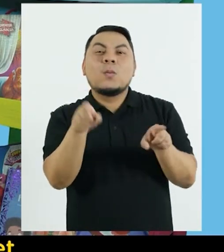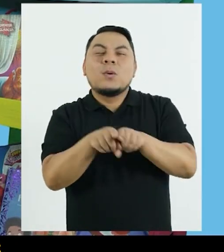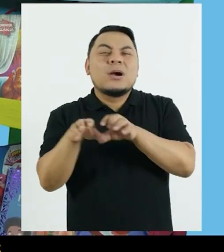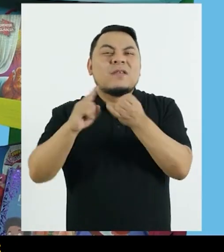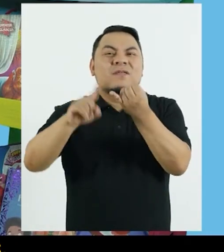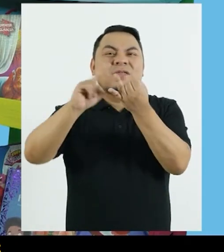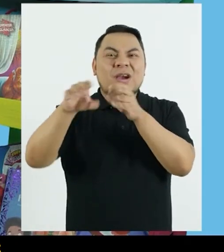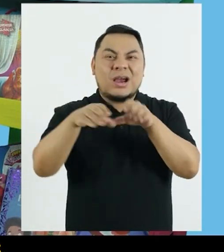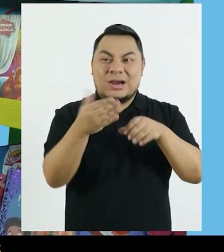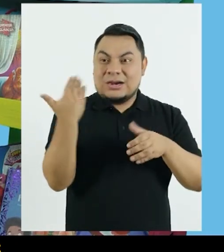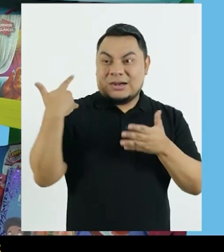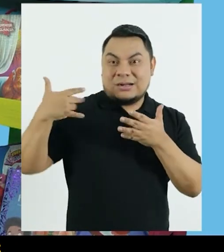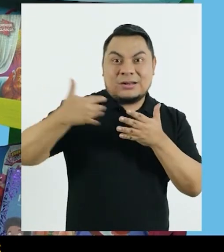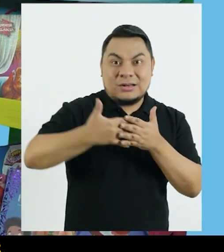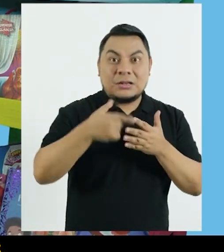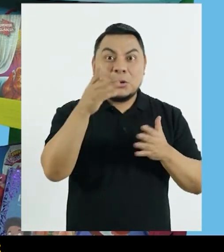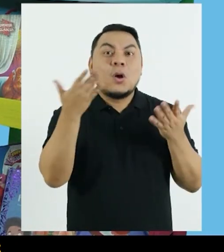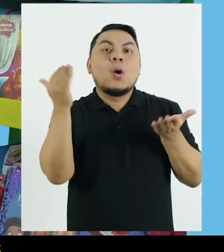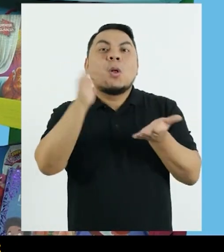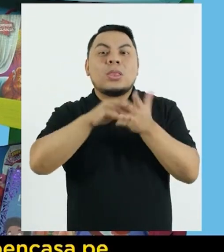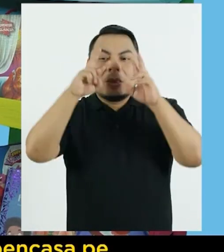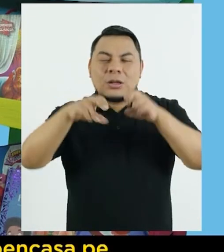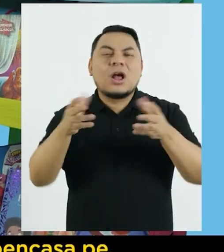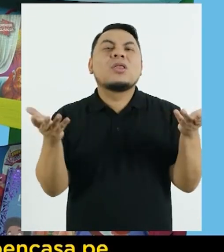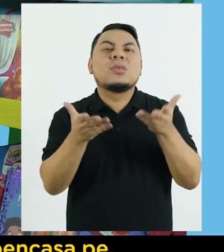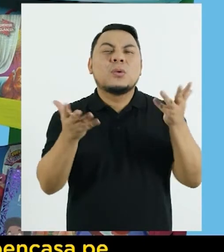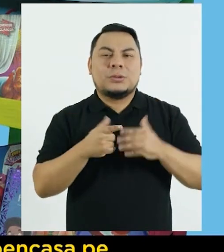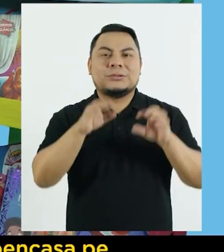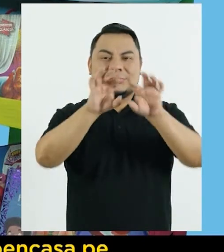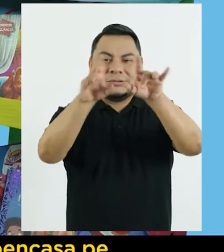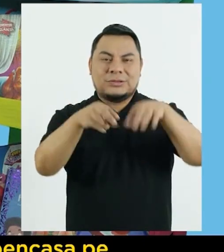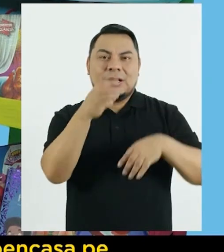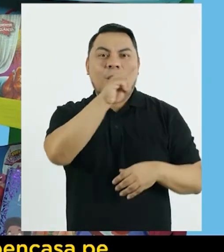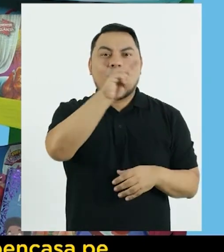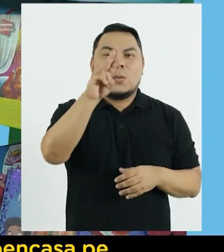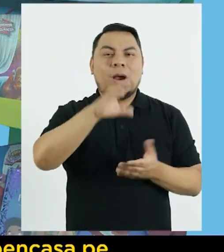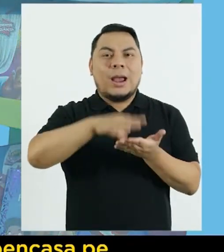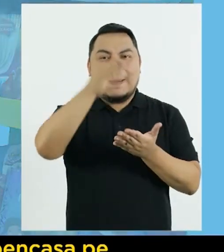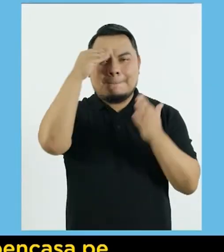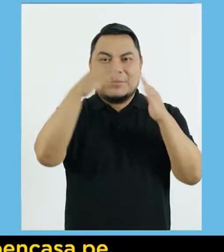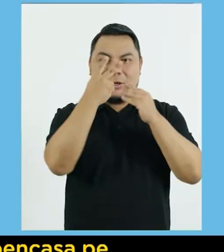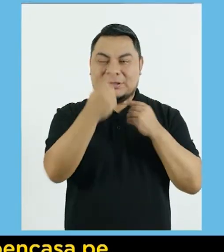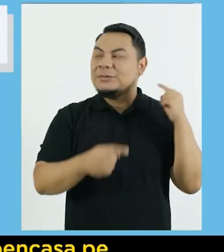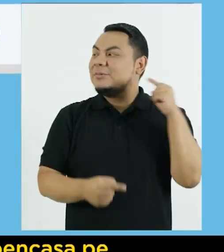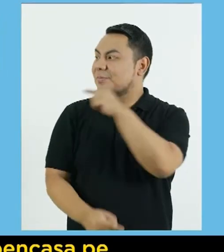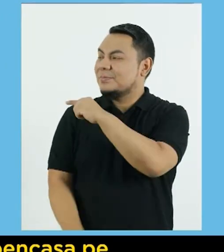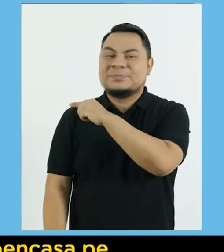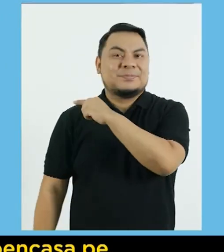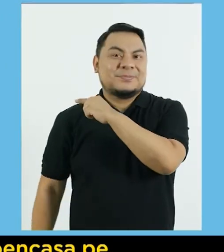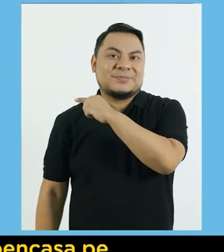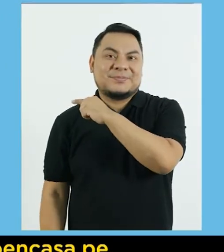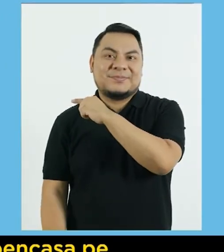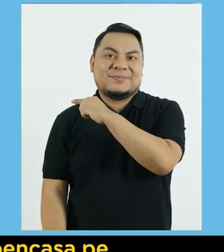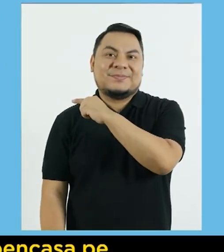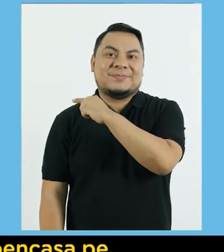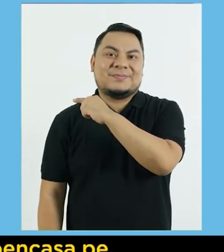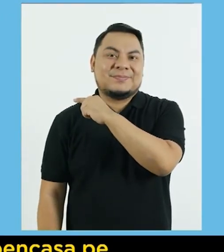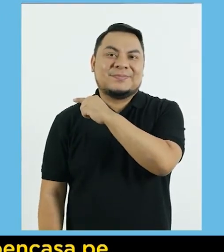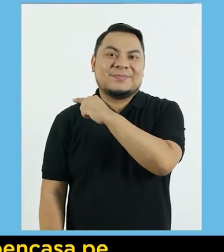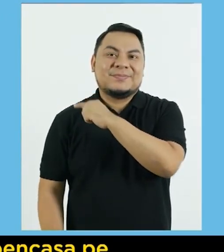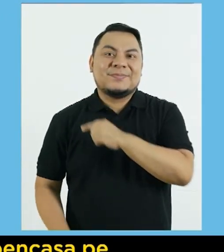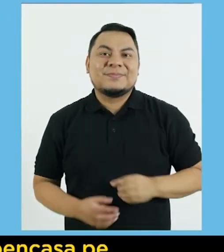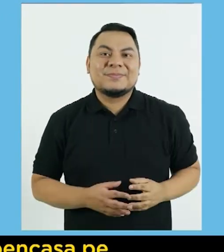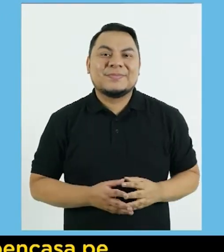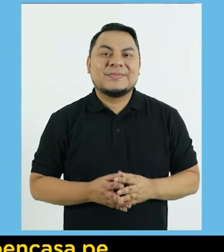SuC O la actividad que desarrollamos Lo pueden hacer ingresando a www.fm Aprendo en